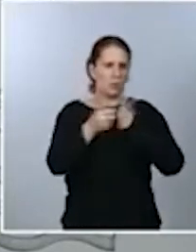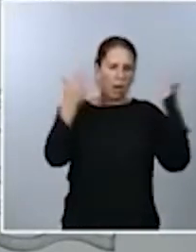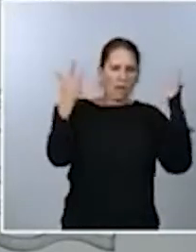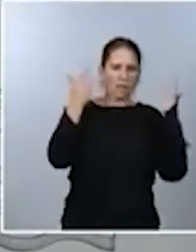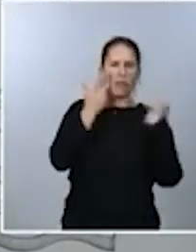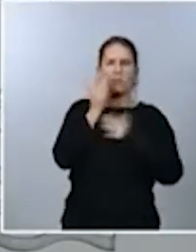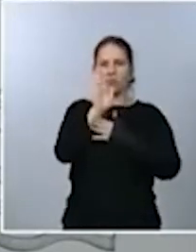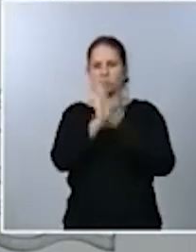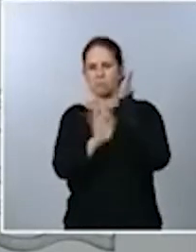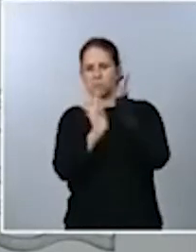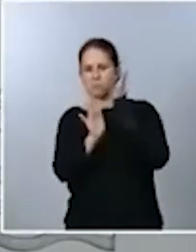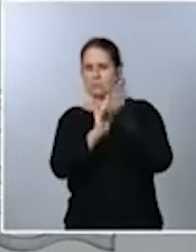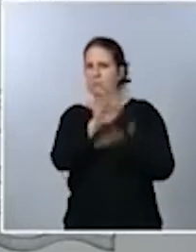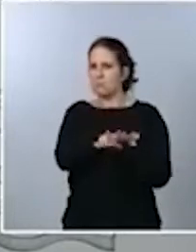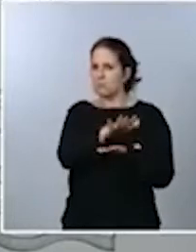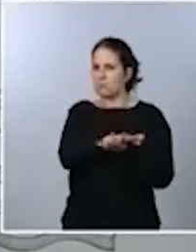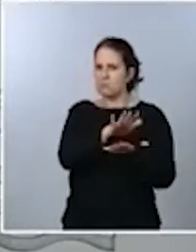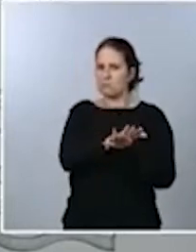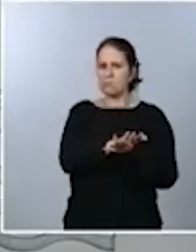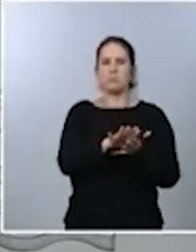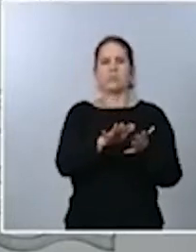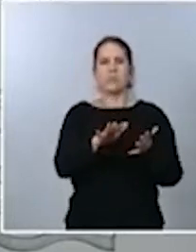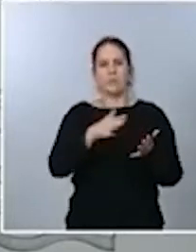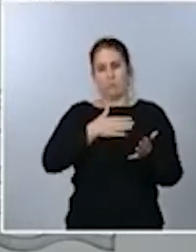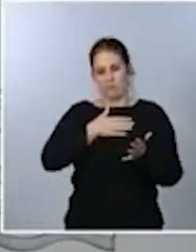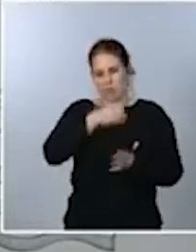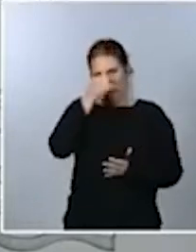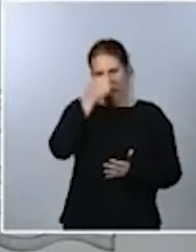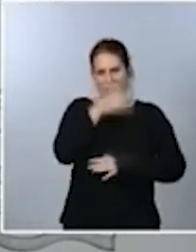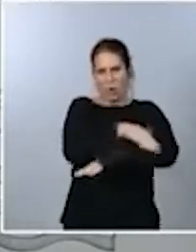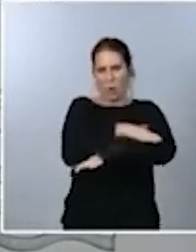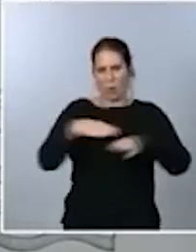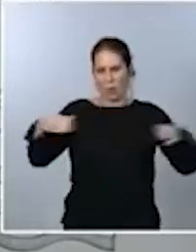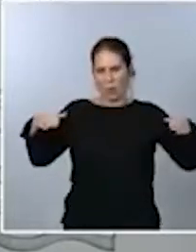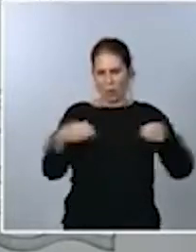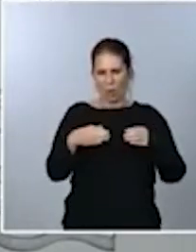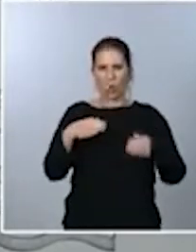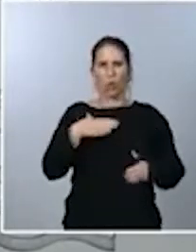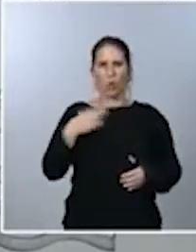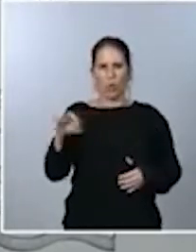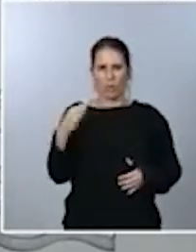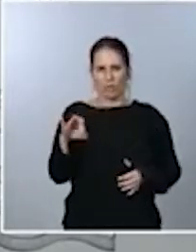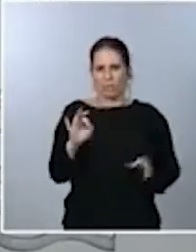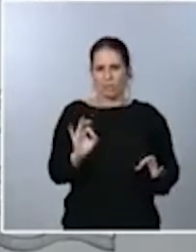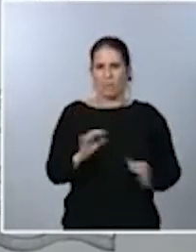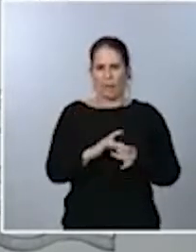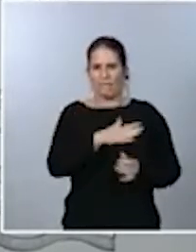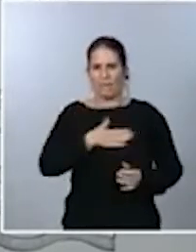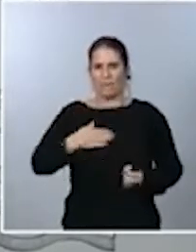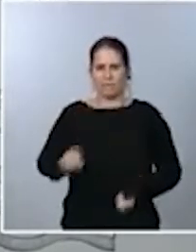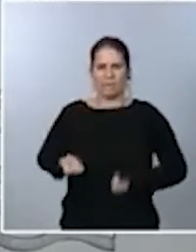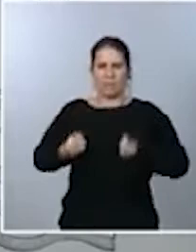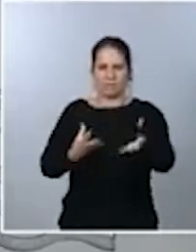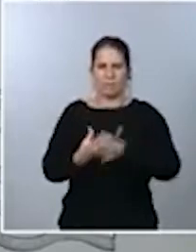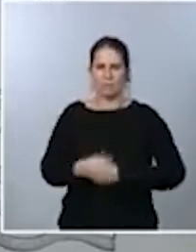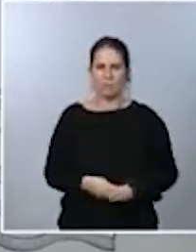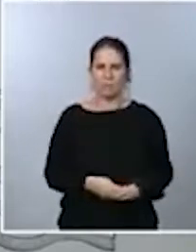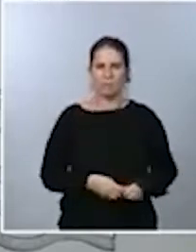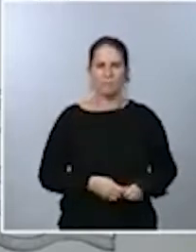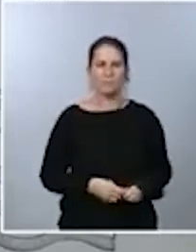desde luego, el Partido Socialista y, por supuesto, el Gobierno, Unidas Podemos, quiere trasladar a lo largo del día de mañana.